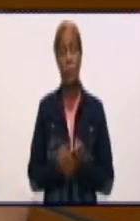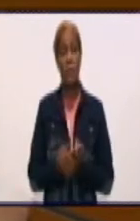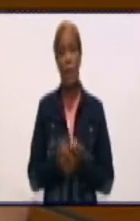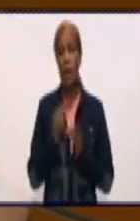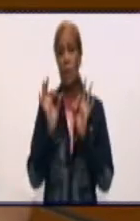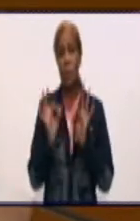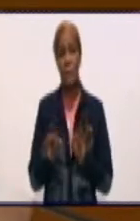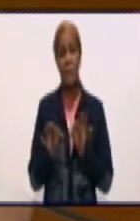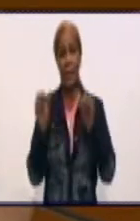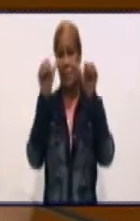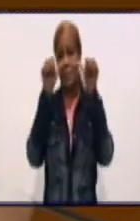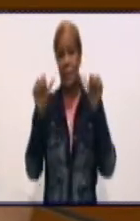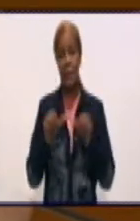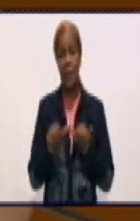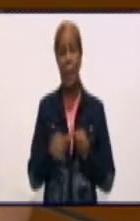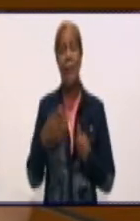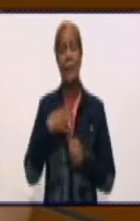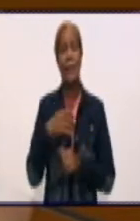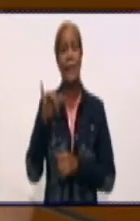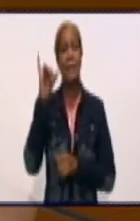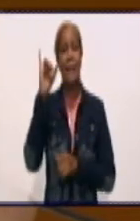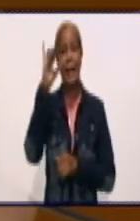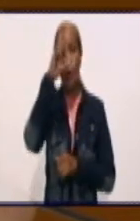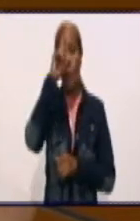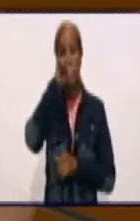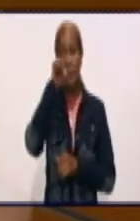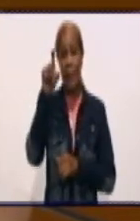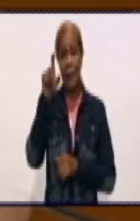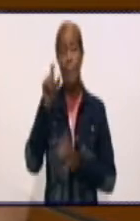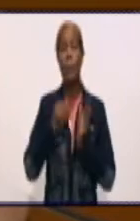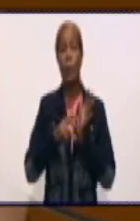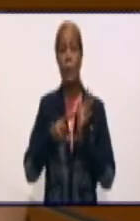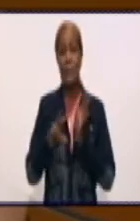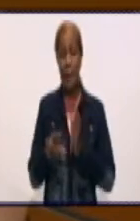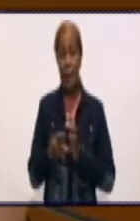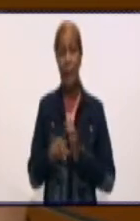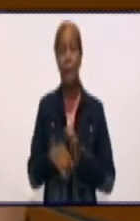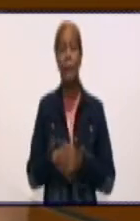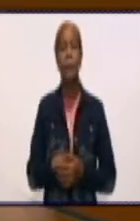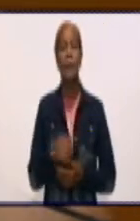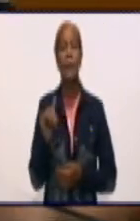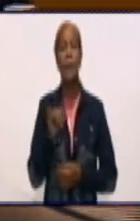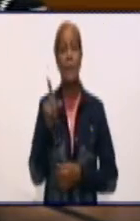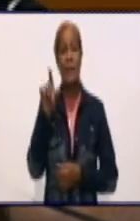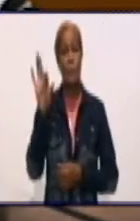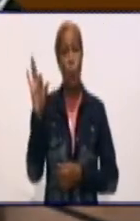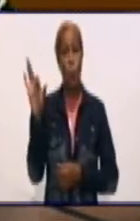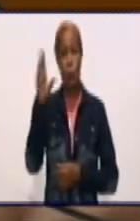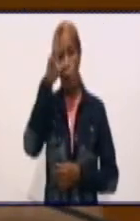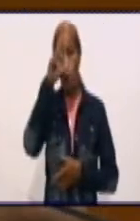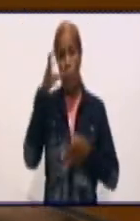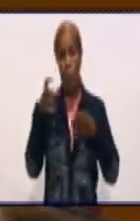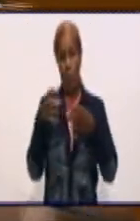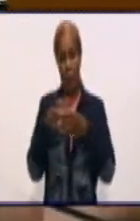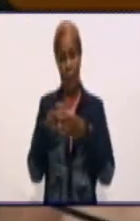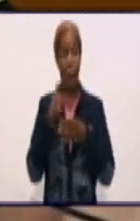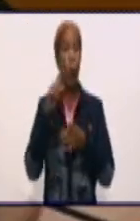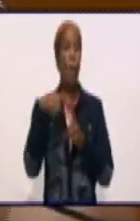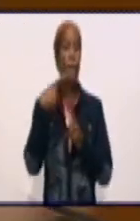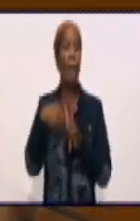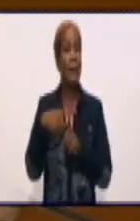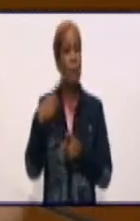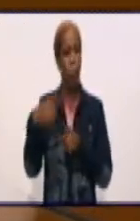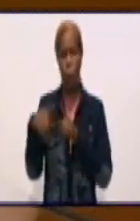Tiene seis hospitales provinciales y tiene 28 policlínicos en la atención primaria de salud, más otras instituciones como salas de